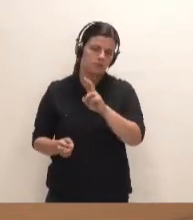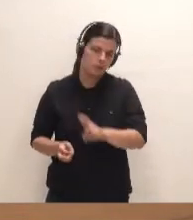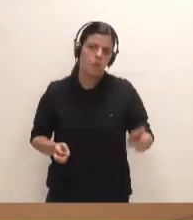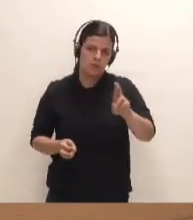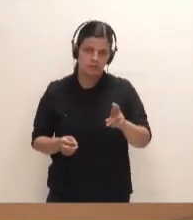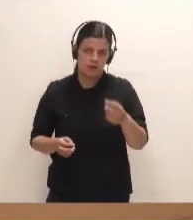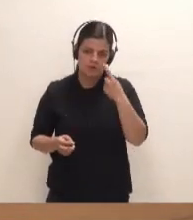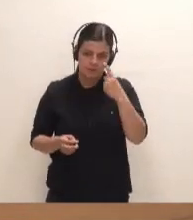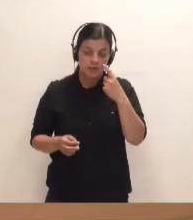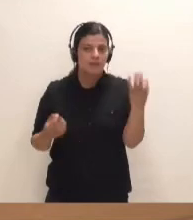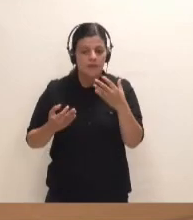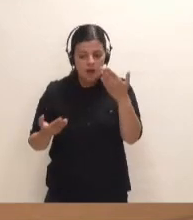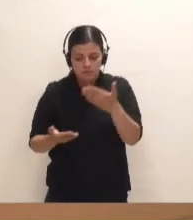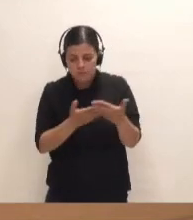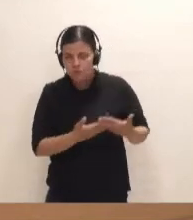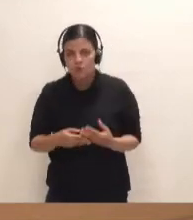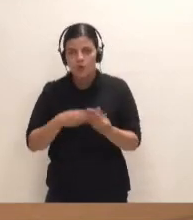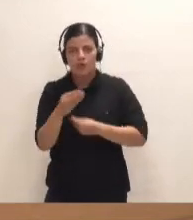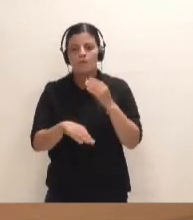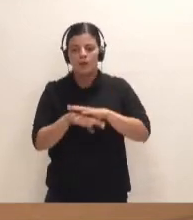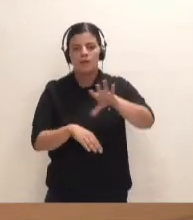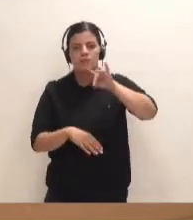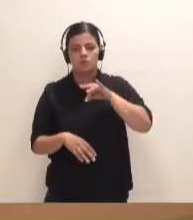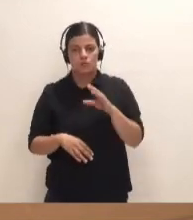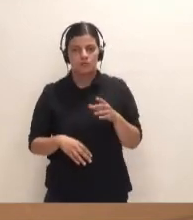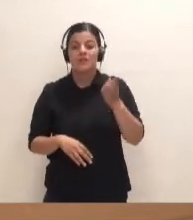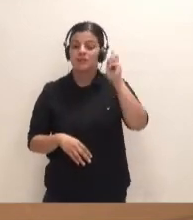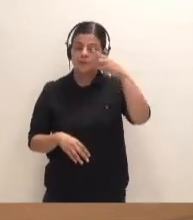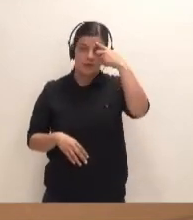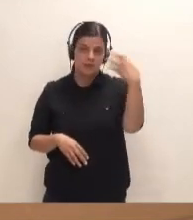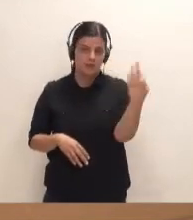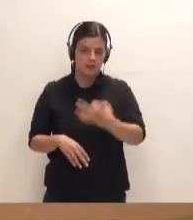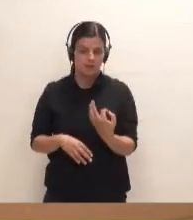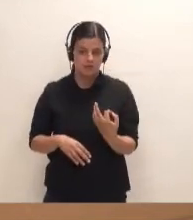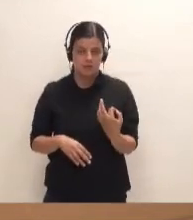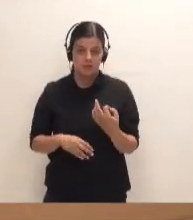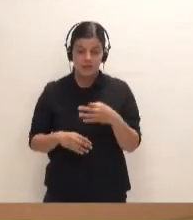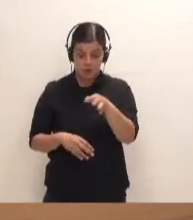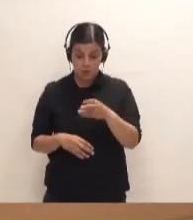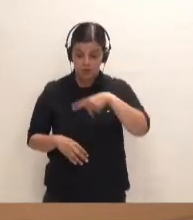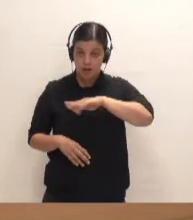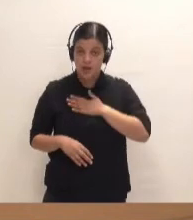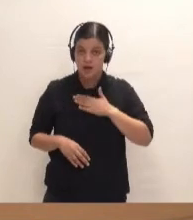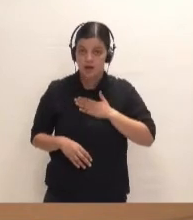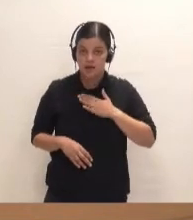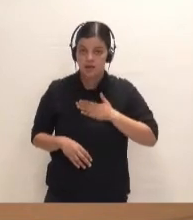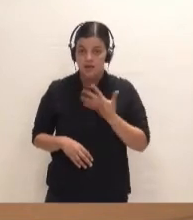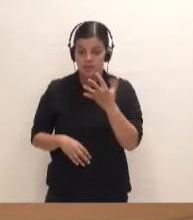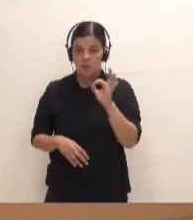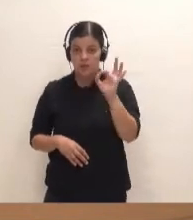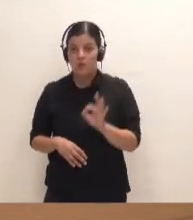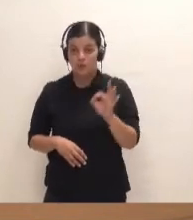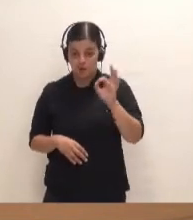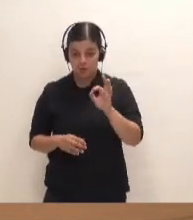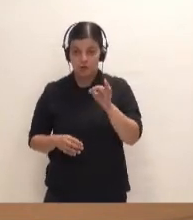este estudio para poder tomar una decisión y tener también en cuenta una cosa, y es que nuestra isla tiene el 50% de su superficie